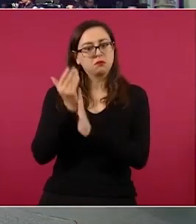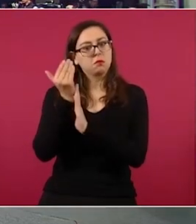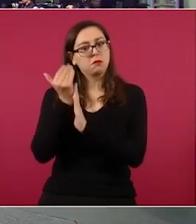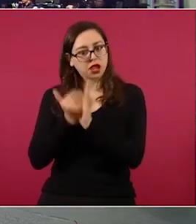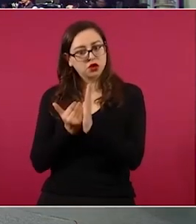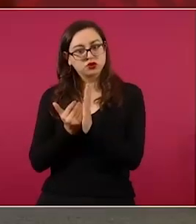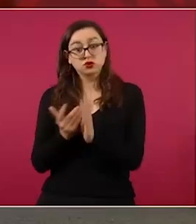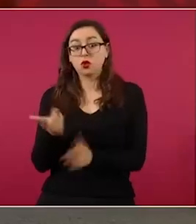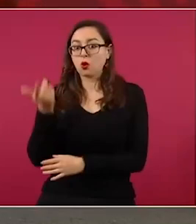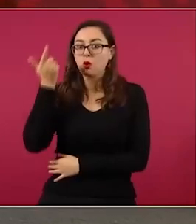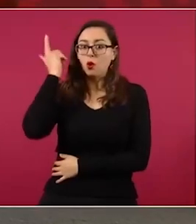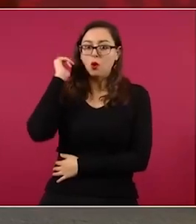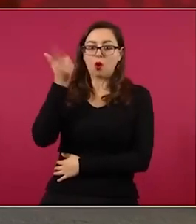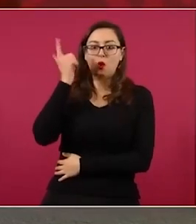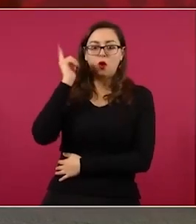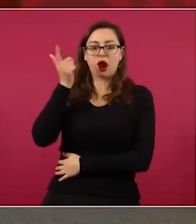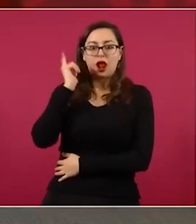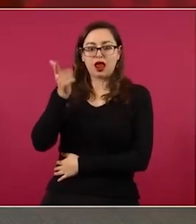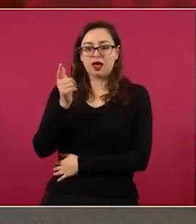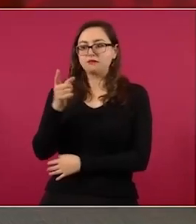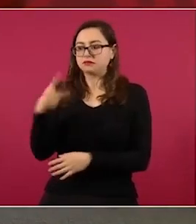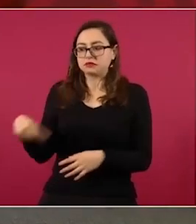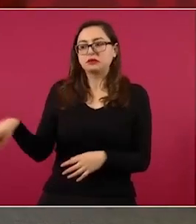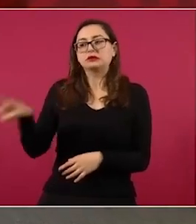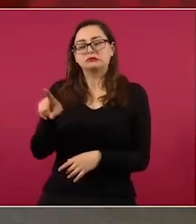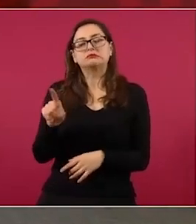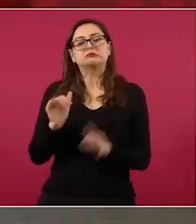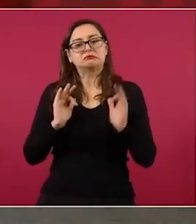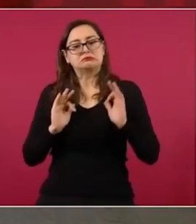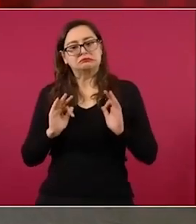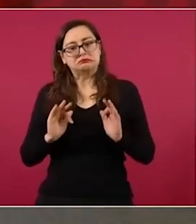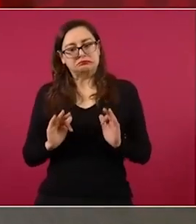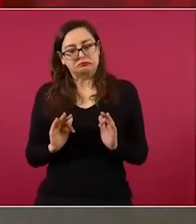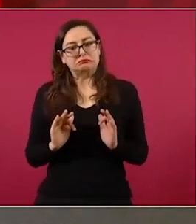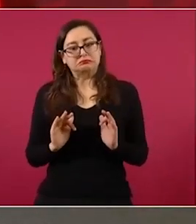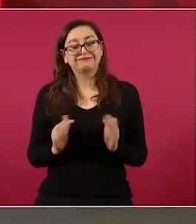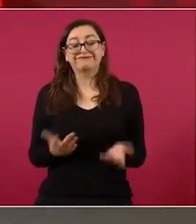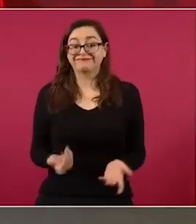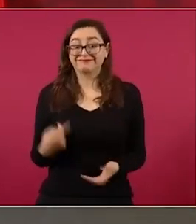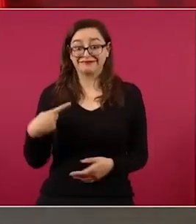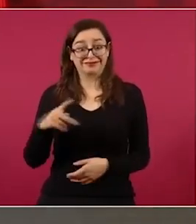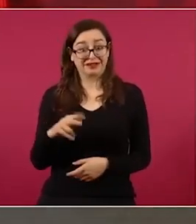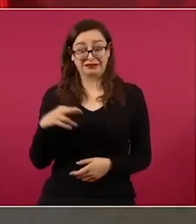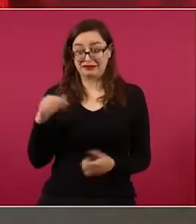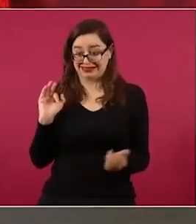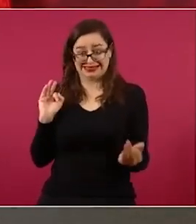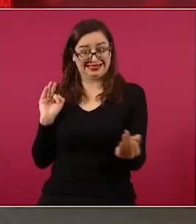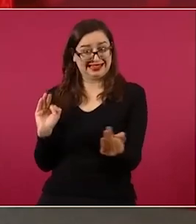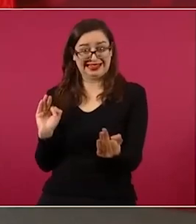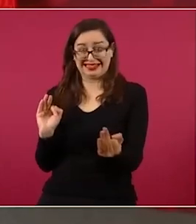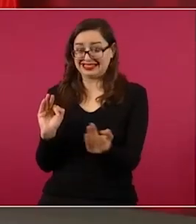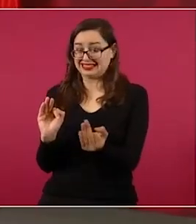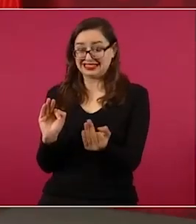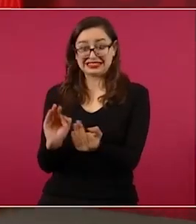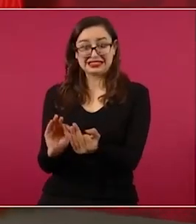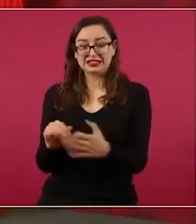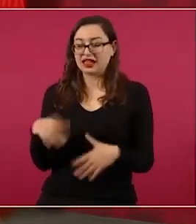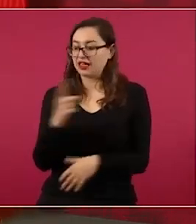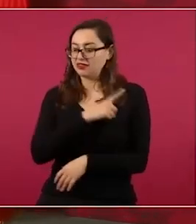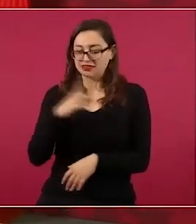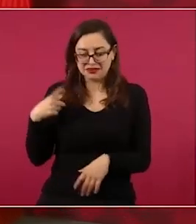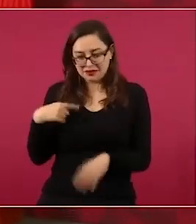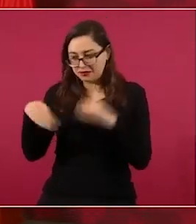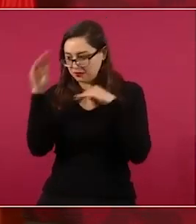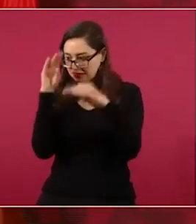pero que tienen que resolver el problema de sus fuentes